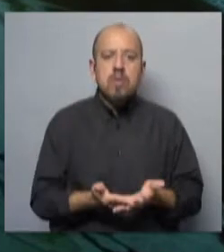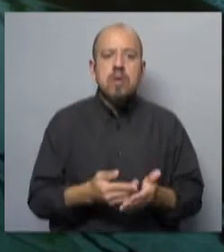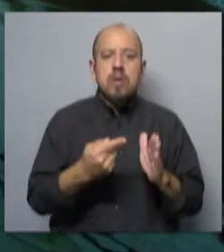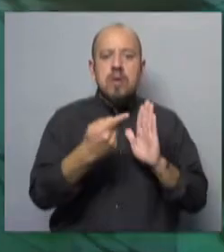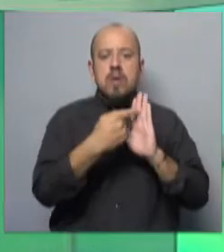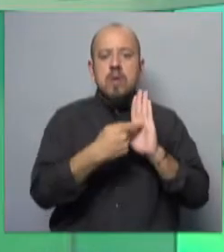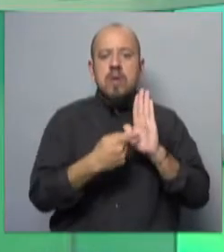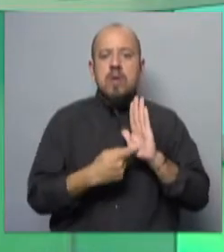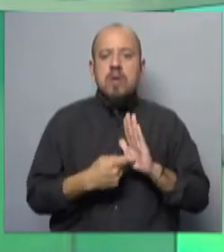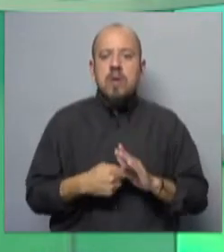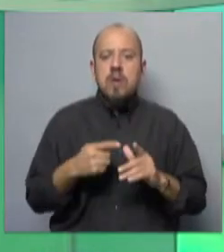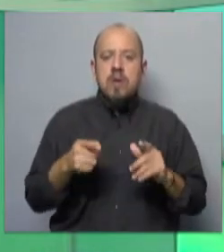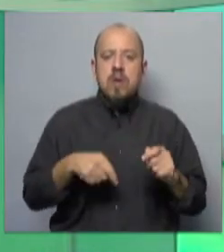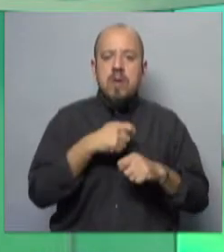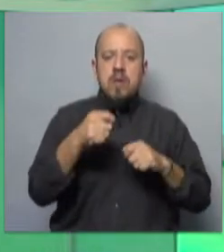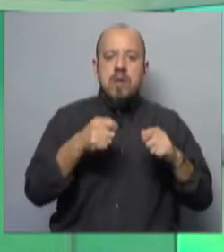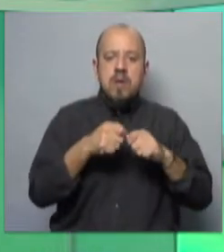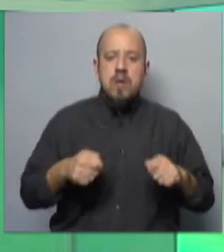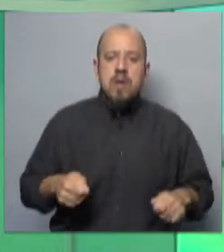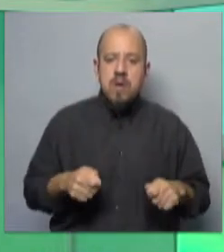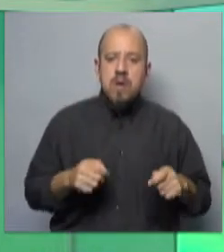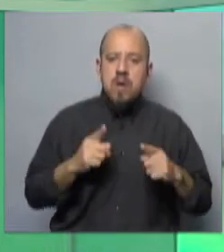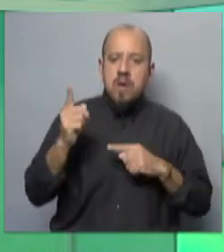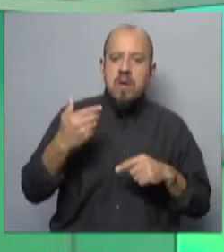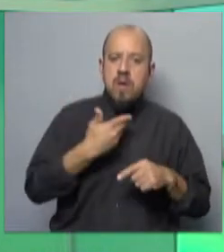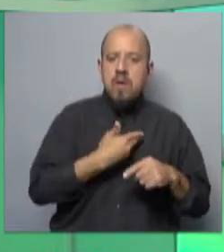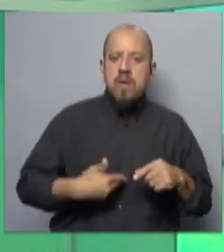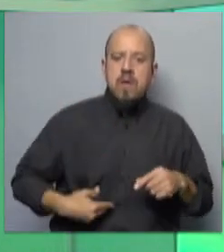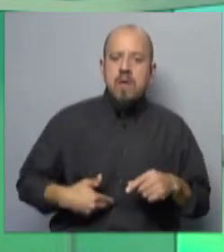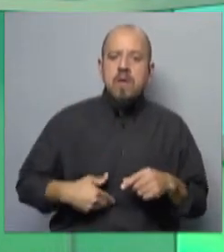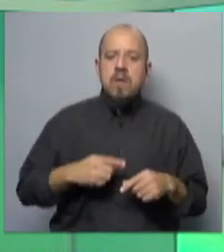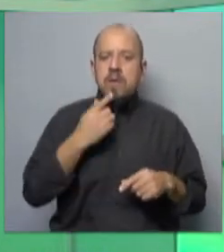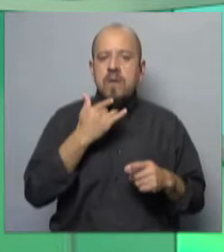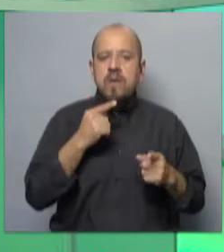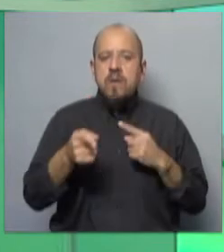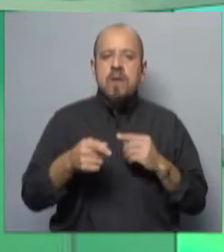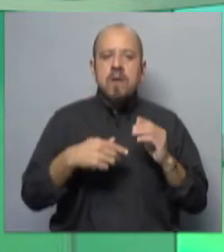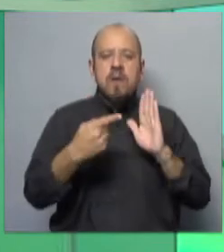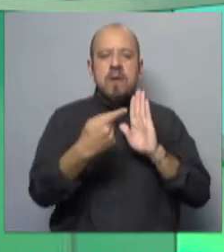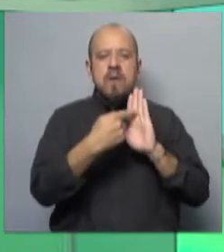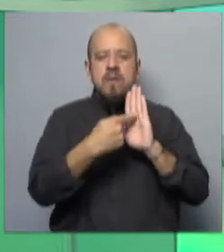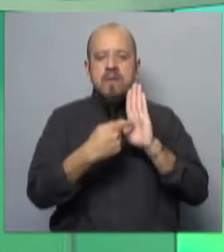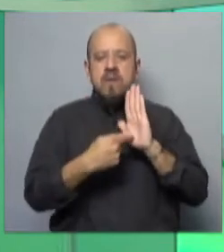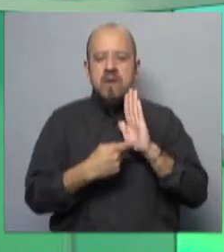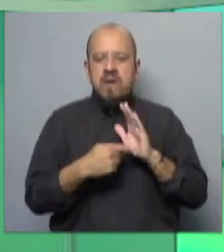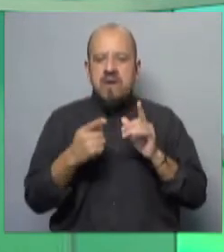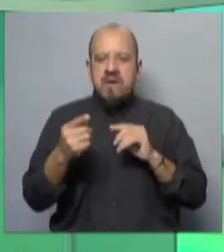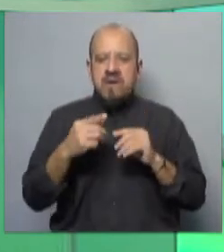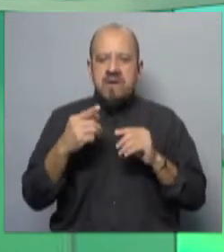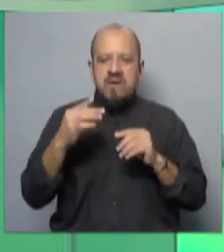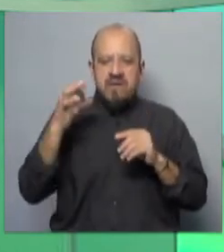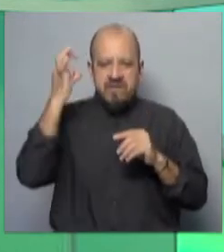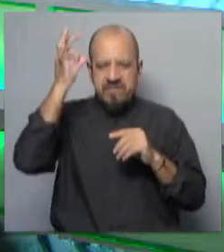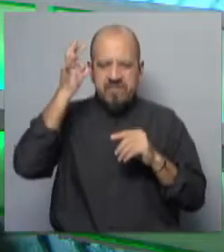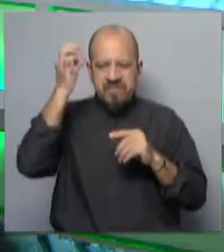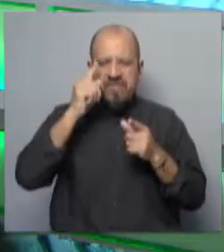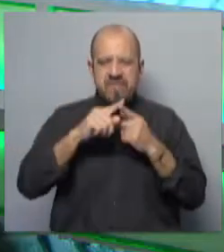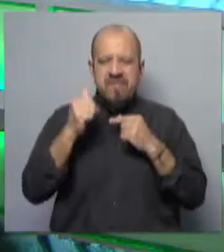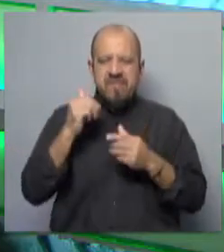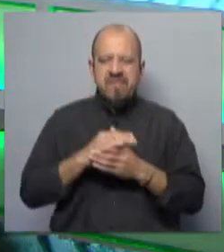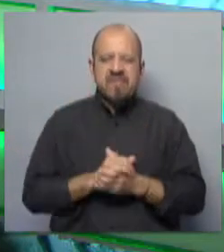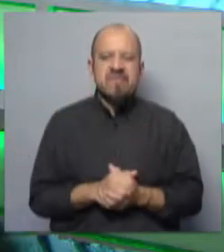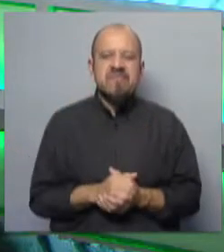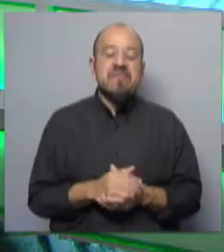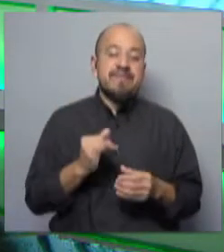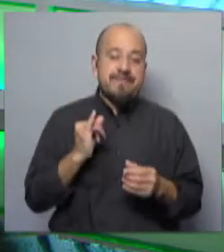le acerca hoy la central obrera al presidente de la República, como por ejemplo esta minuta de comunicación que se aprueba en el Senado. Bueno, sí,